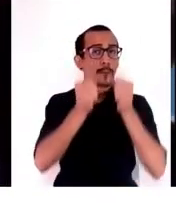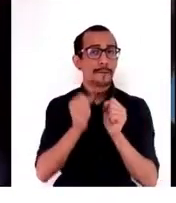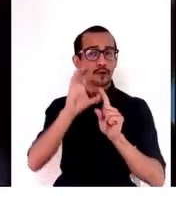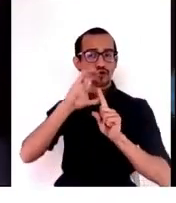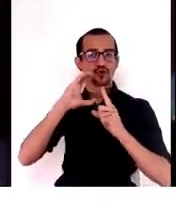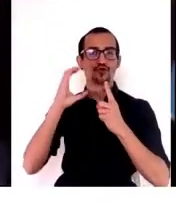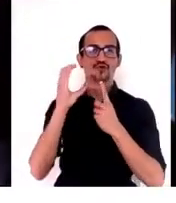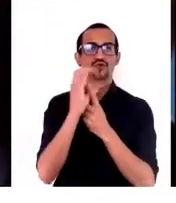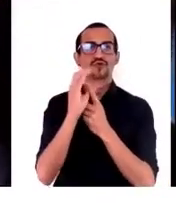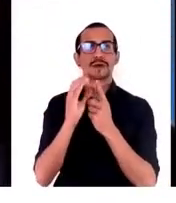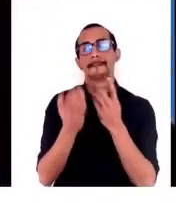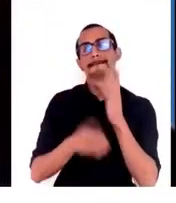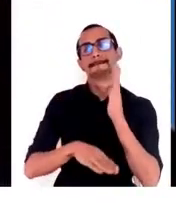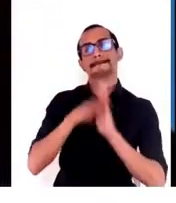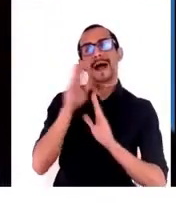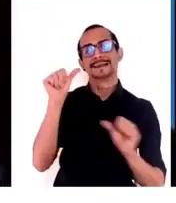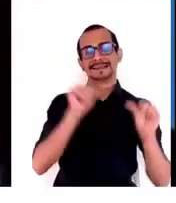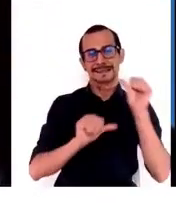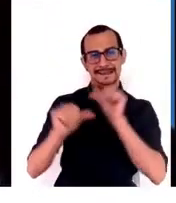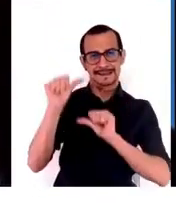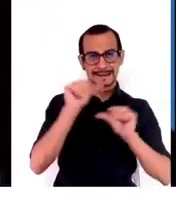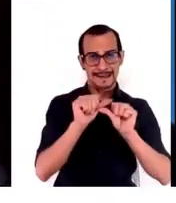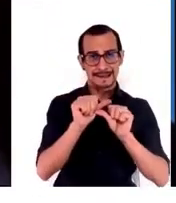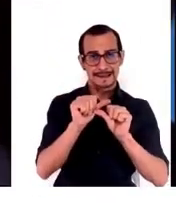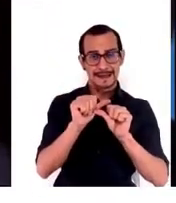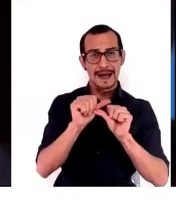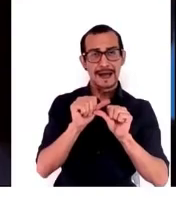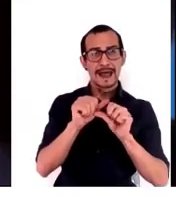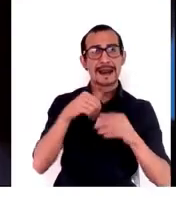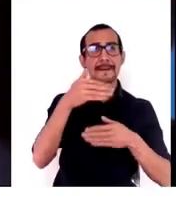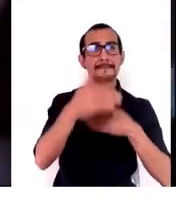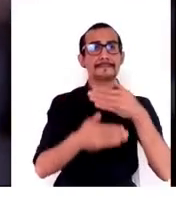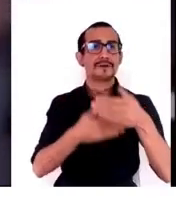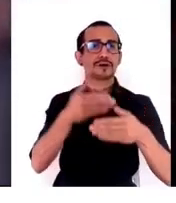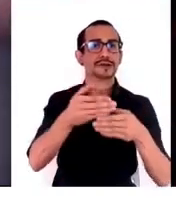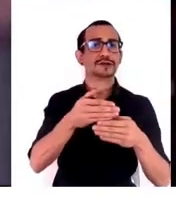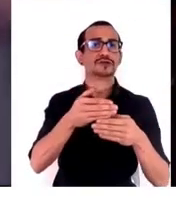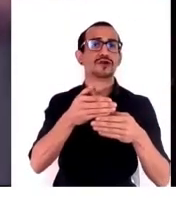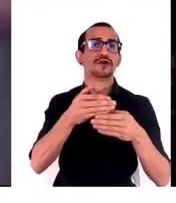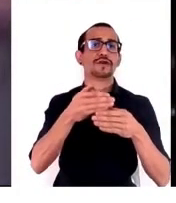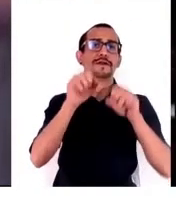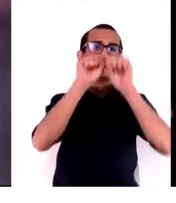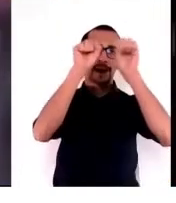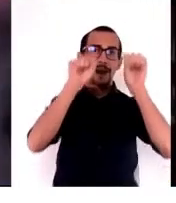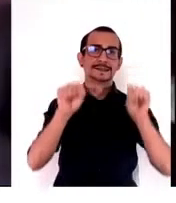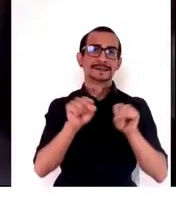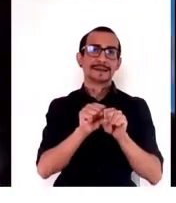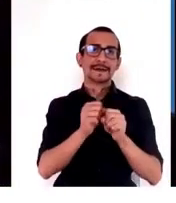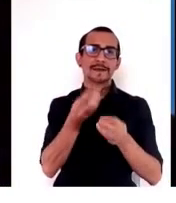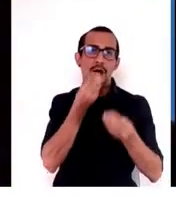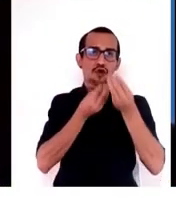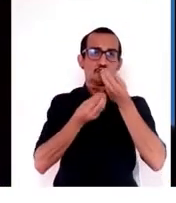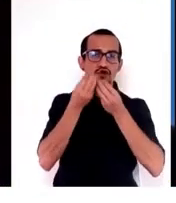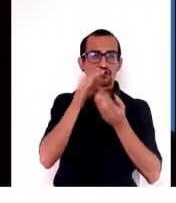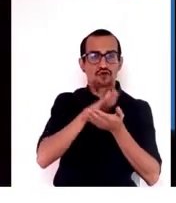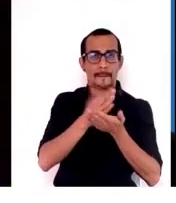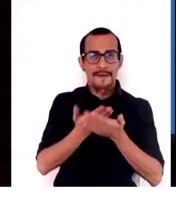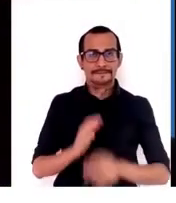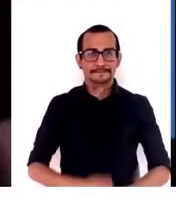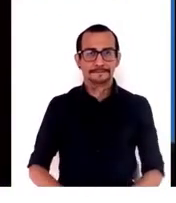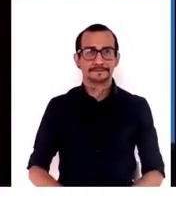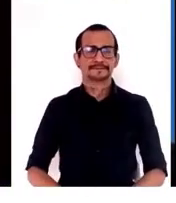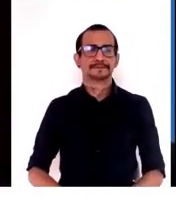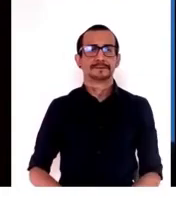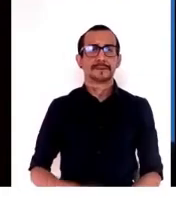más ciencia en el proceso de la gobernanza de sistemas alimentarios. Pues, cuando